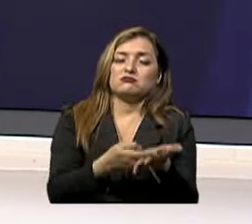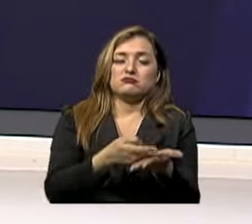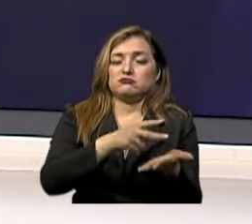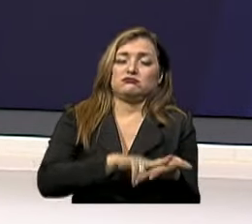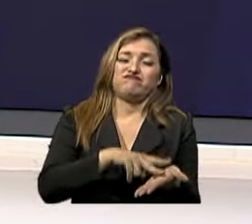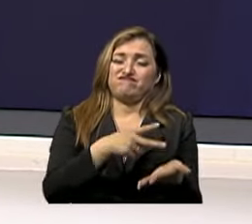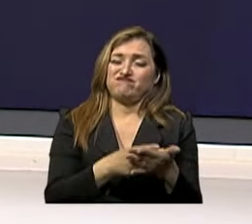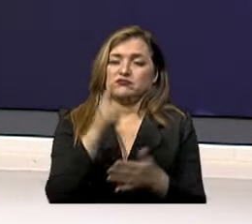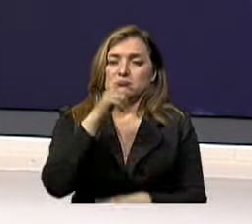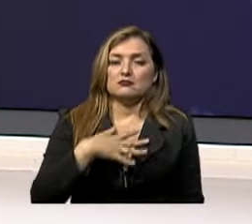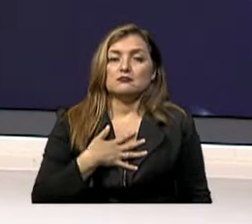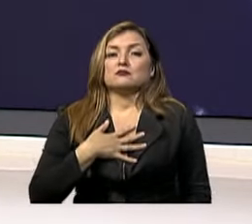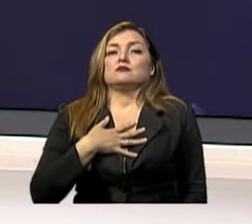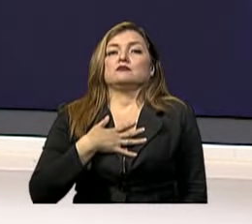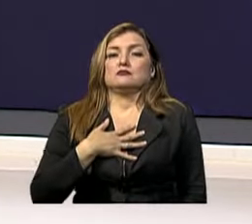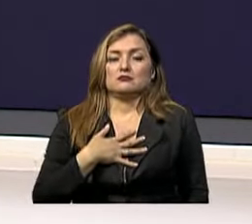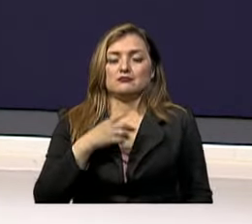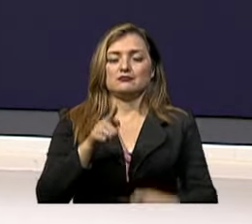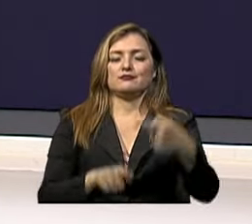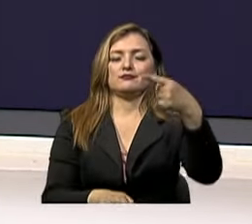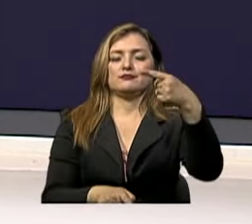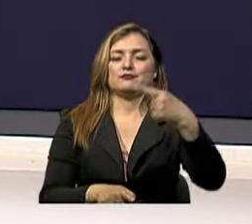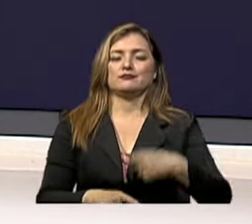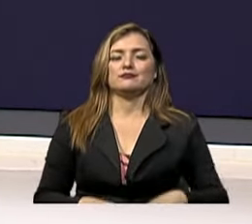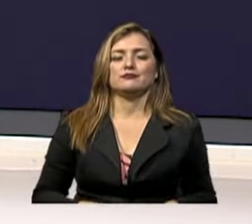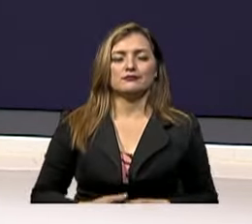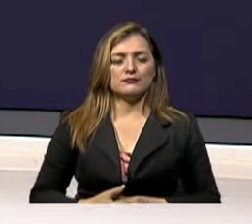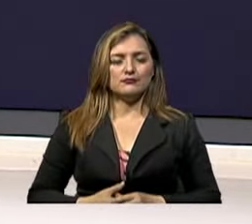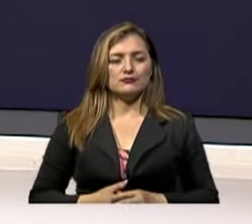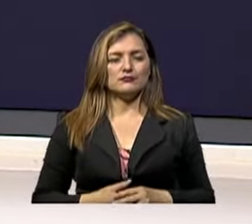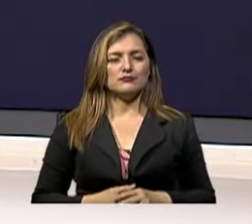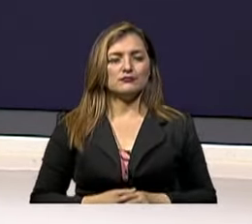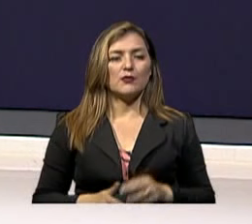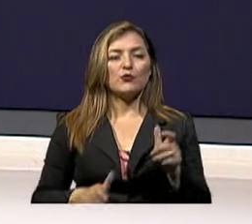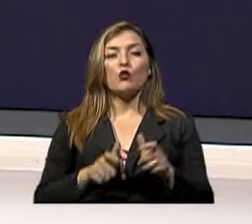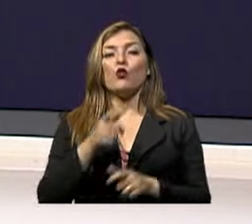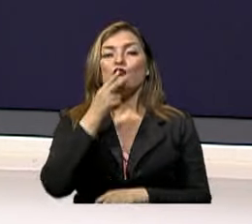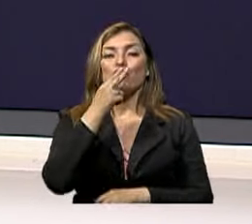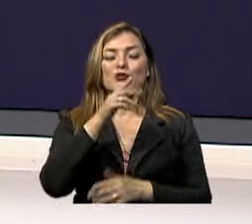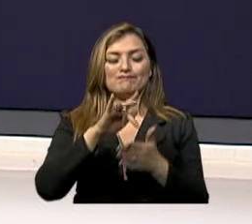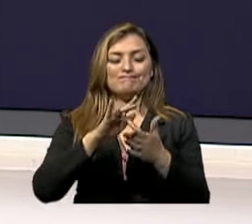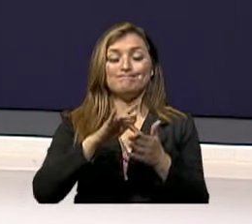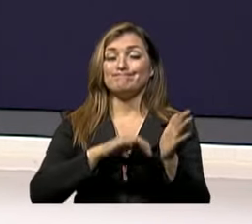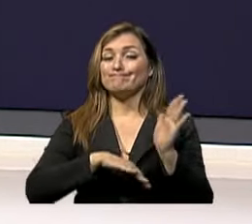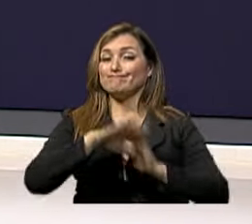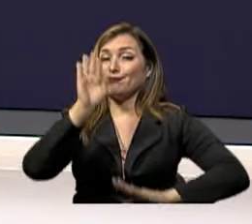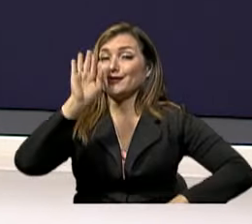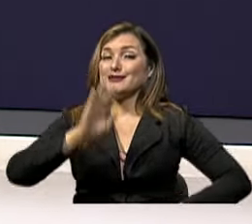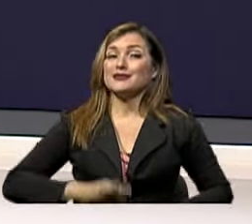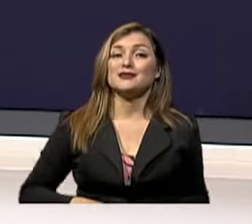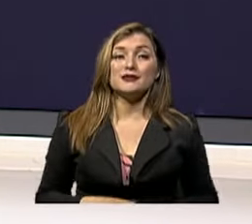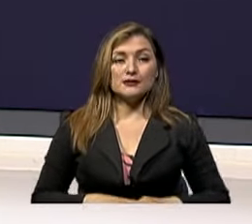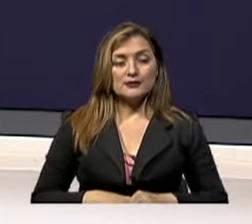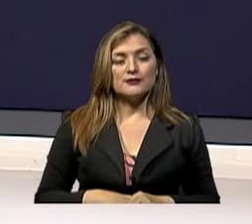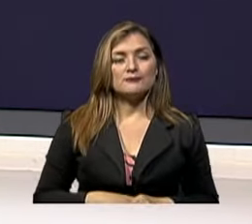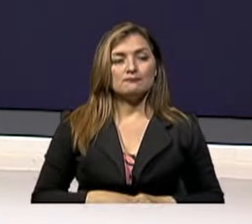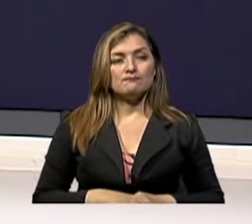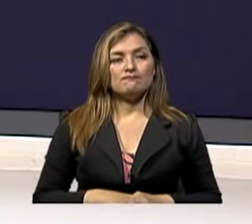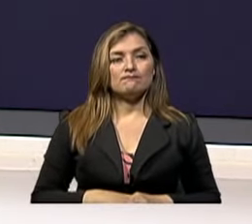dificultad para respirar Fíjense ustedes que las personas fumadoras tienen un riesgo más elevado de presentar